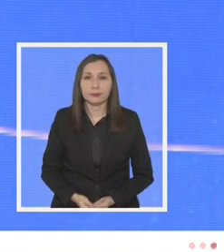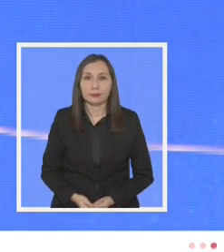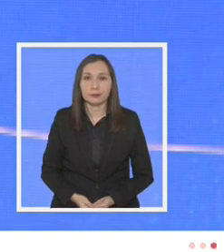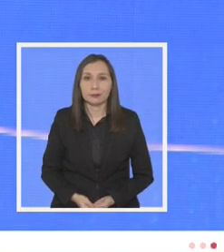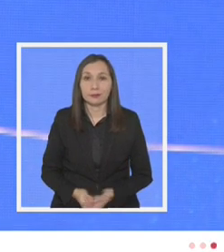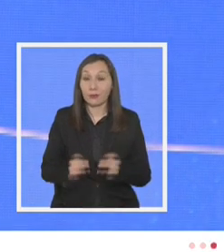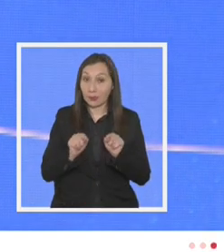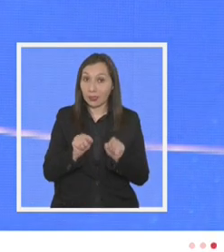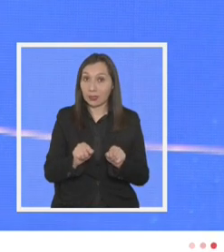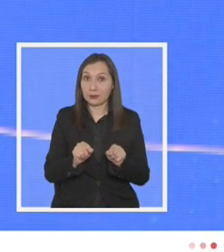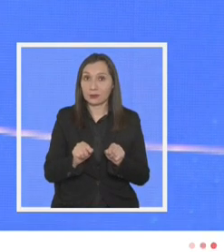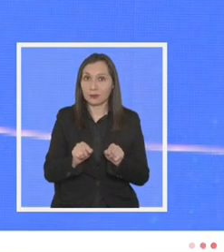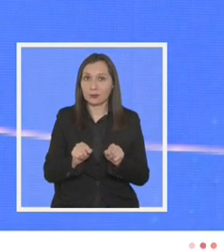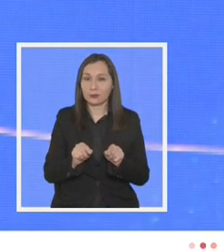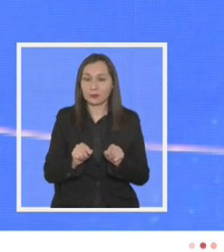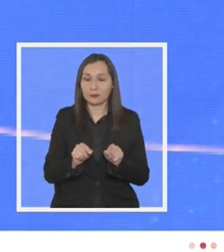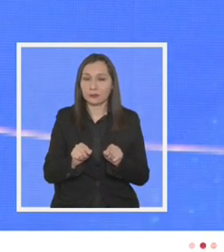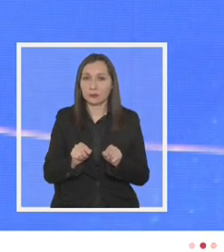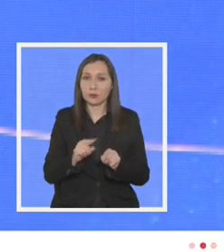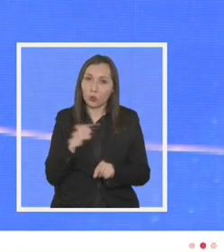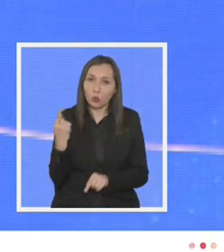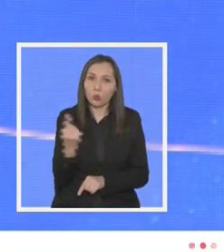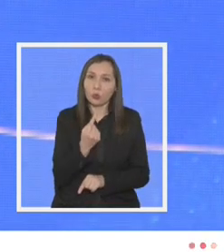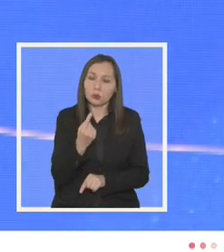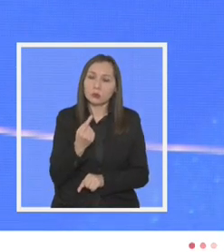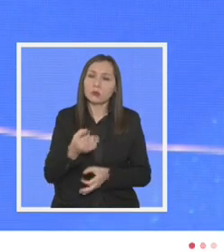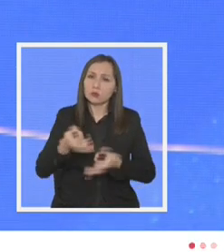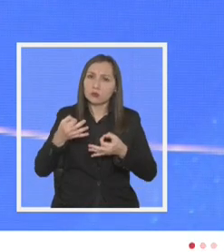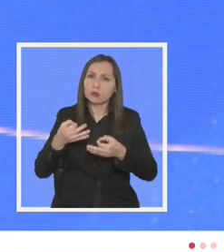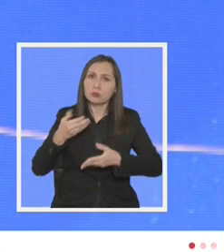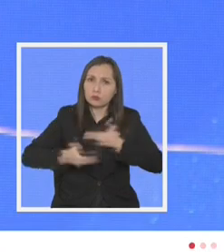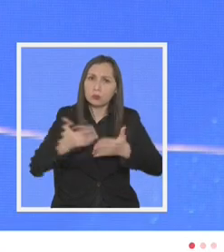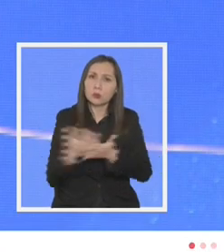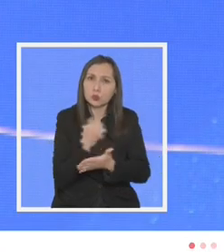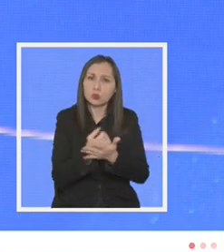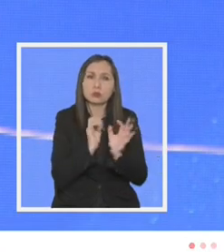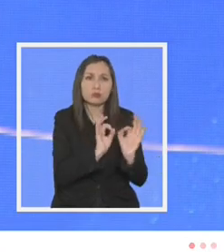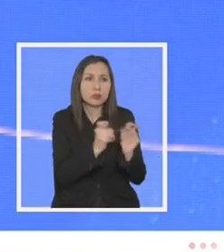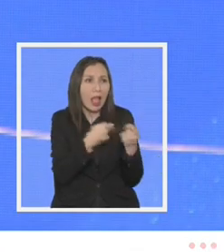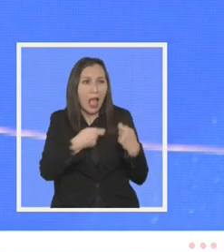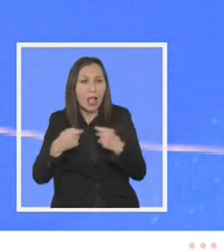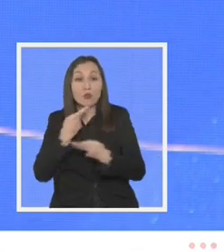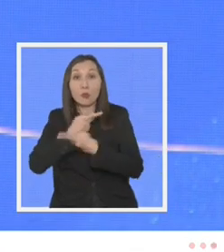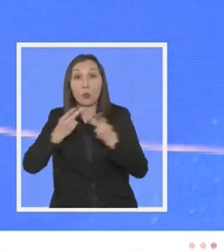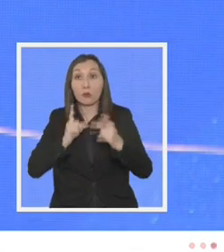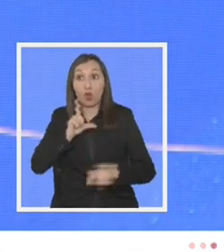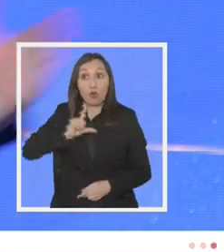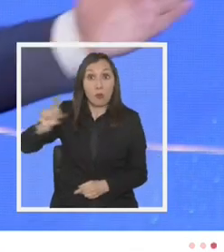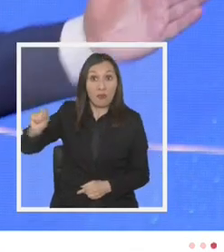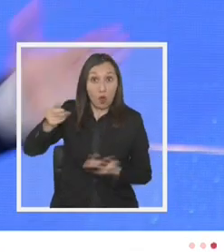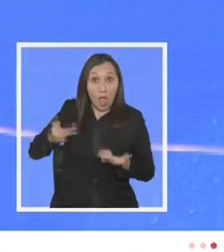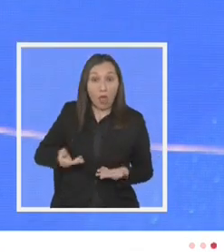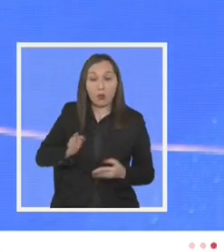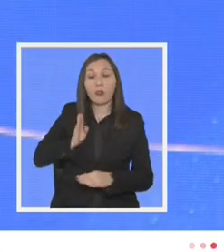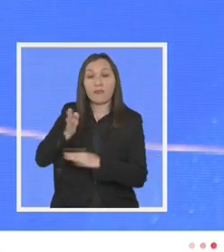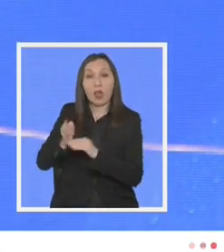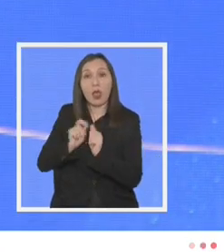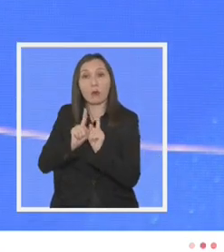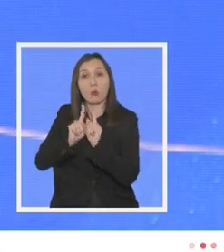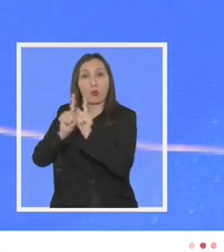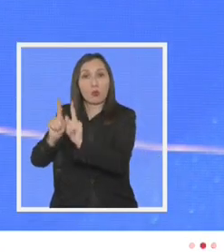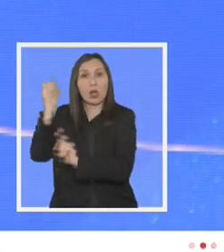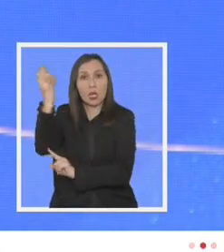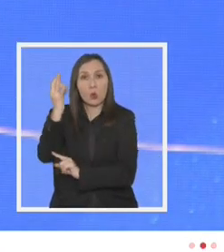en esto tenemos que hacer más eficiente también el gasto público saliendo de acá tenemos una reunión con Ricardo de hecho